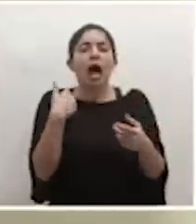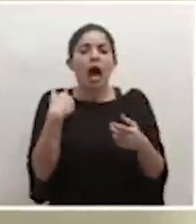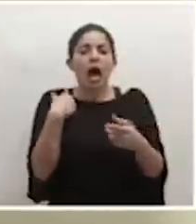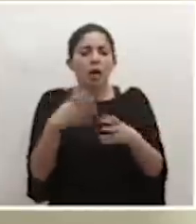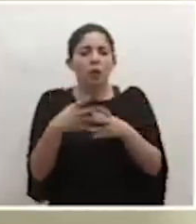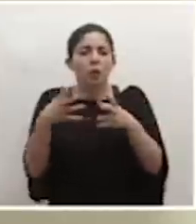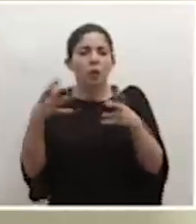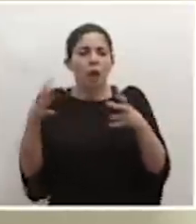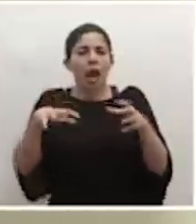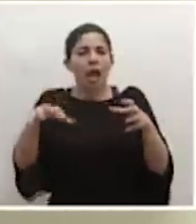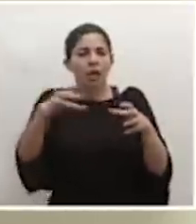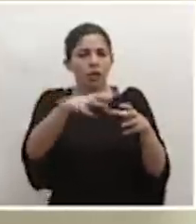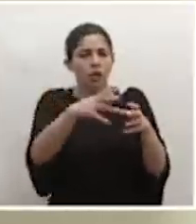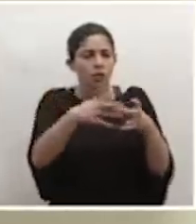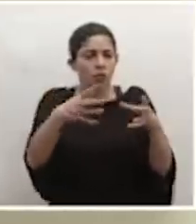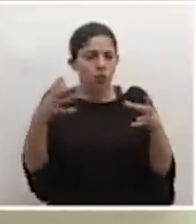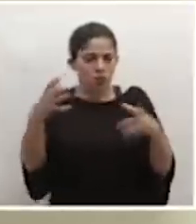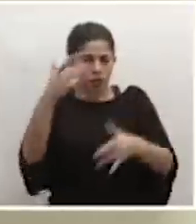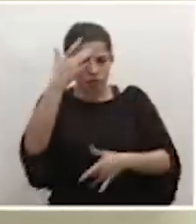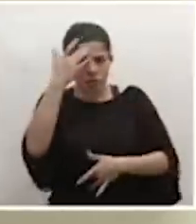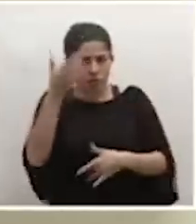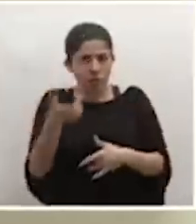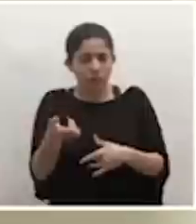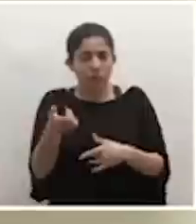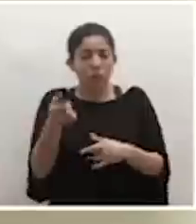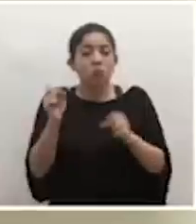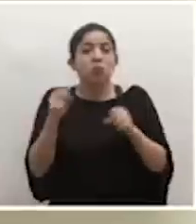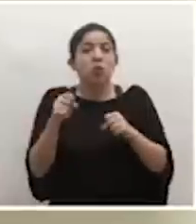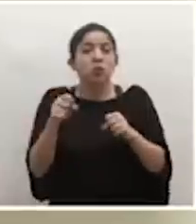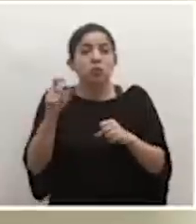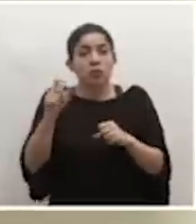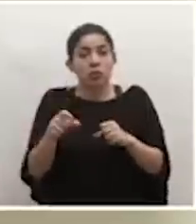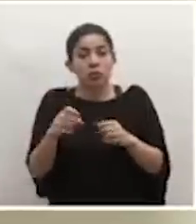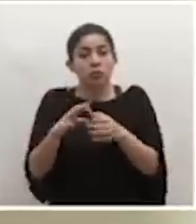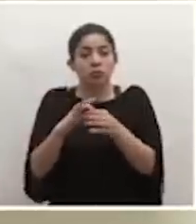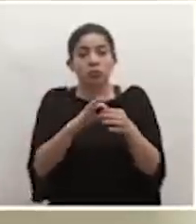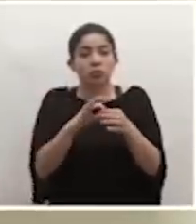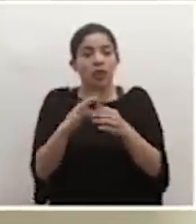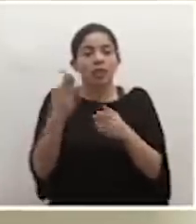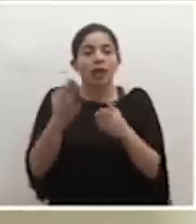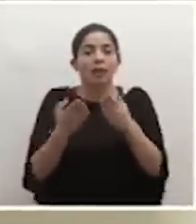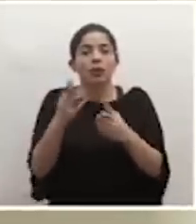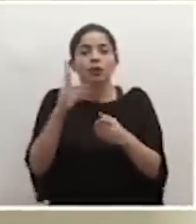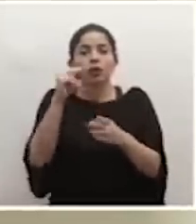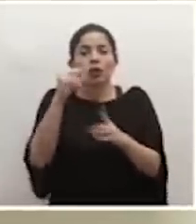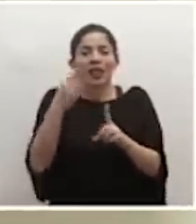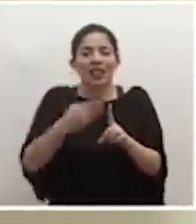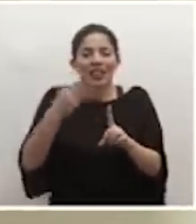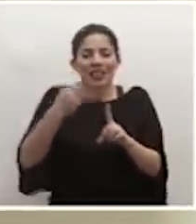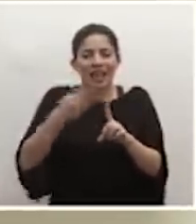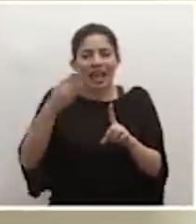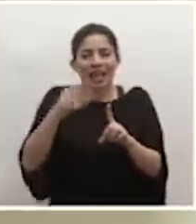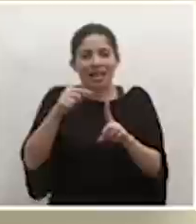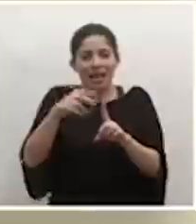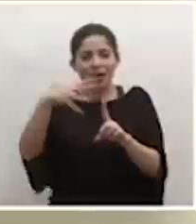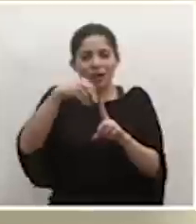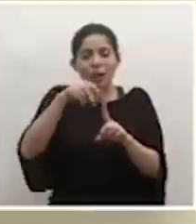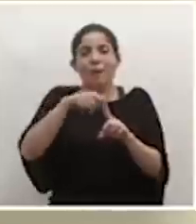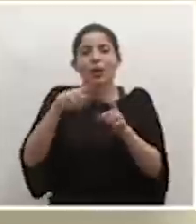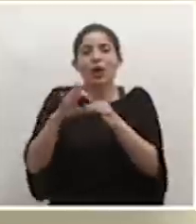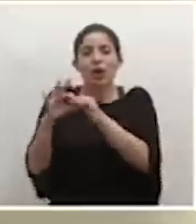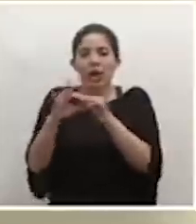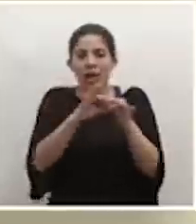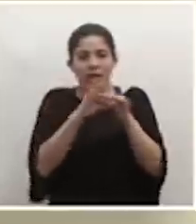casos en esos cantones y justamente pueden ser casos que están relacionados, tal vez no de forma tan directa, pero que sí tienen algún nexo